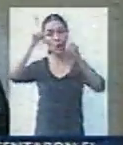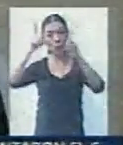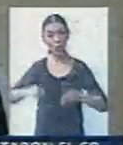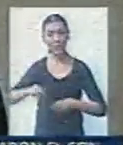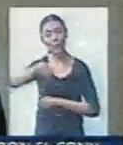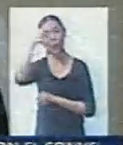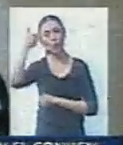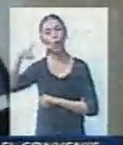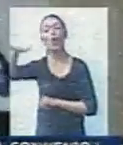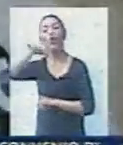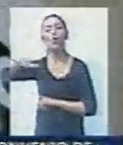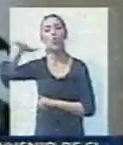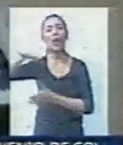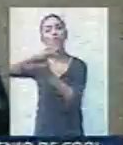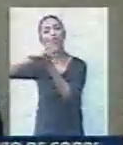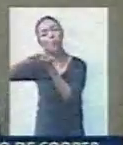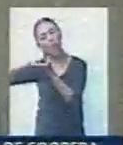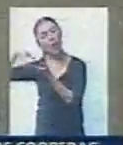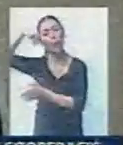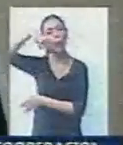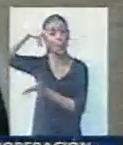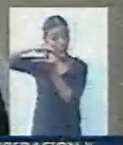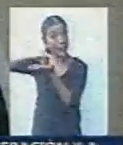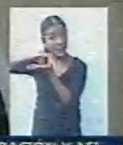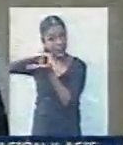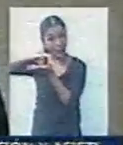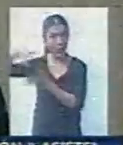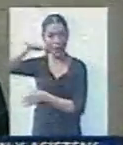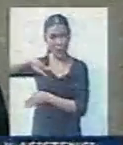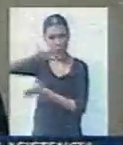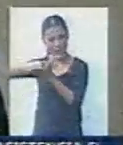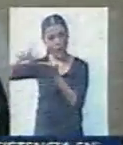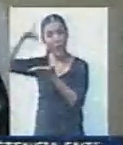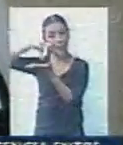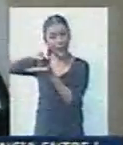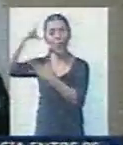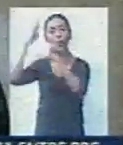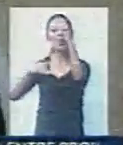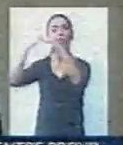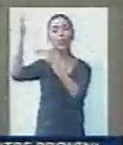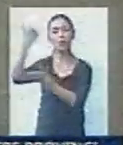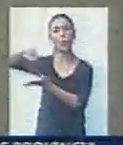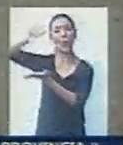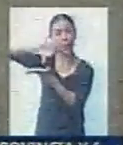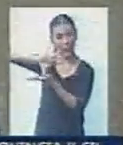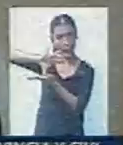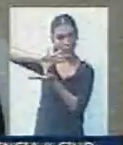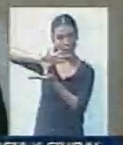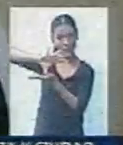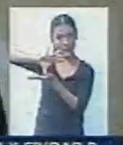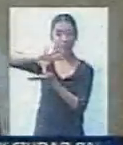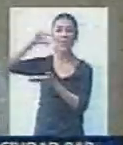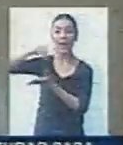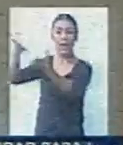que también dio inicio el día de ayer. Ese lo ejecuta directamente con recursos del municipio.